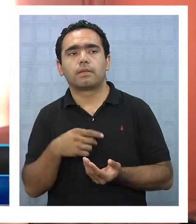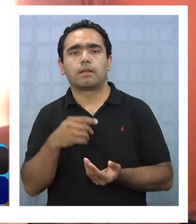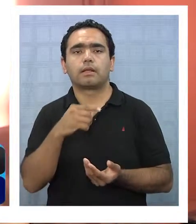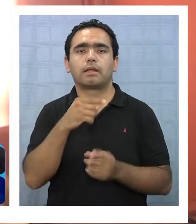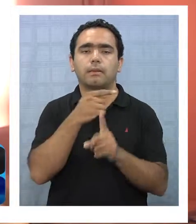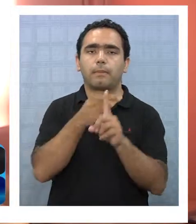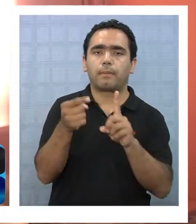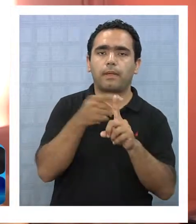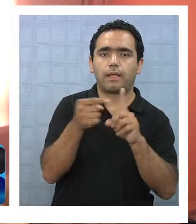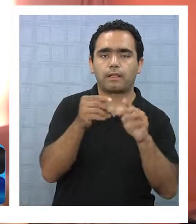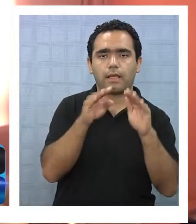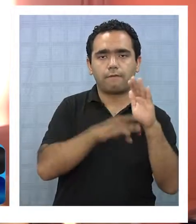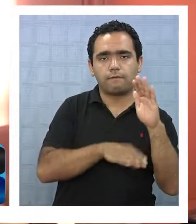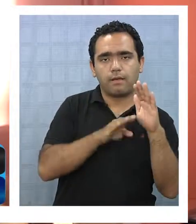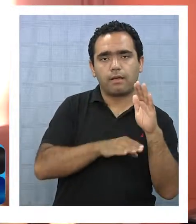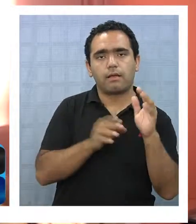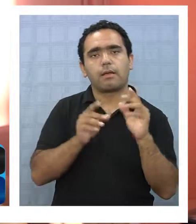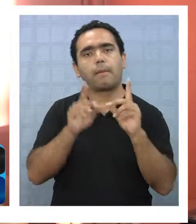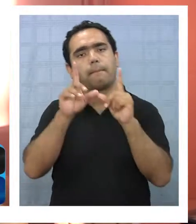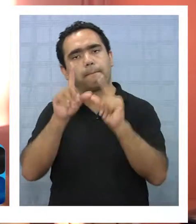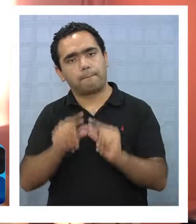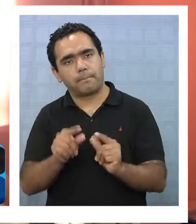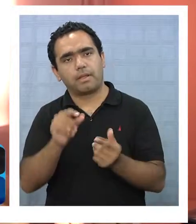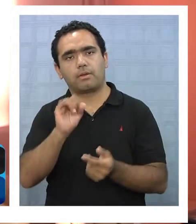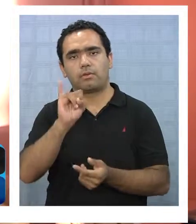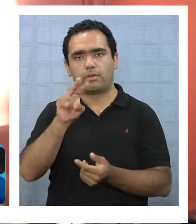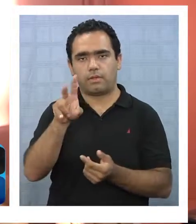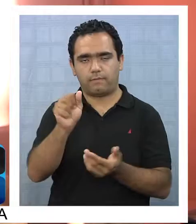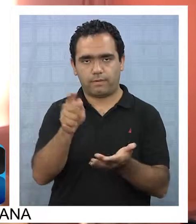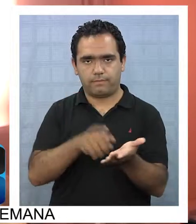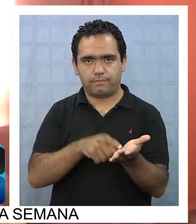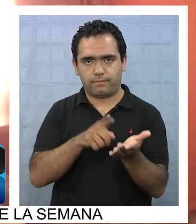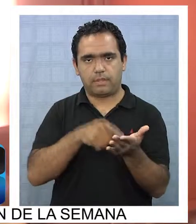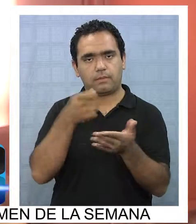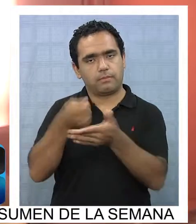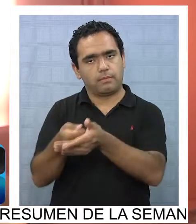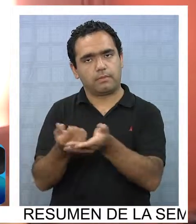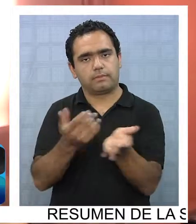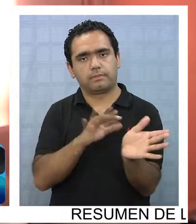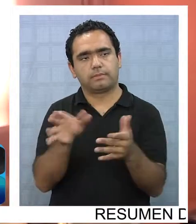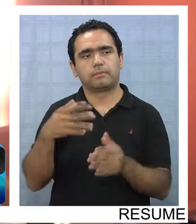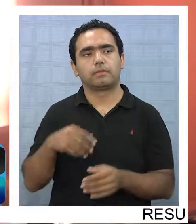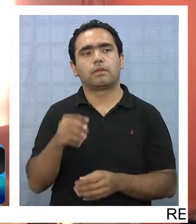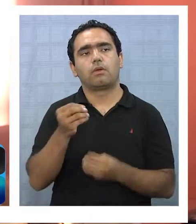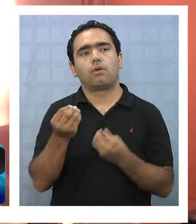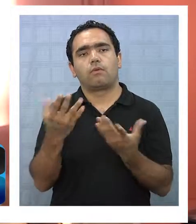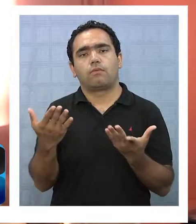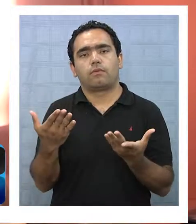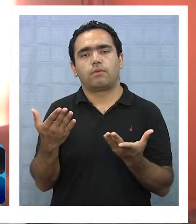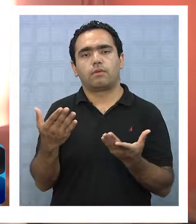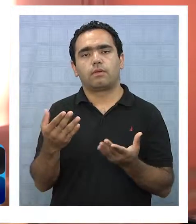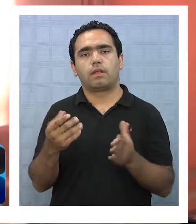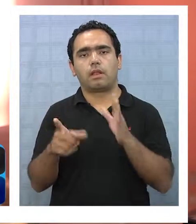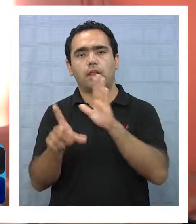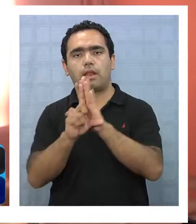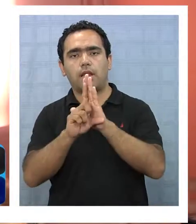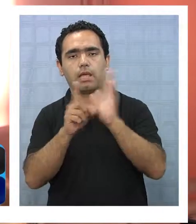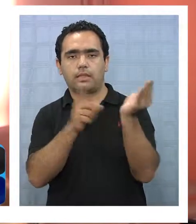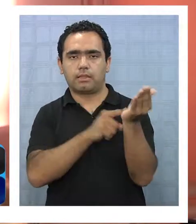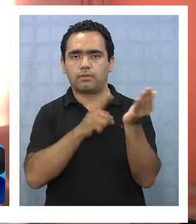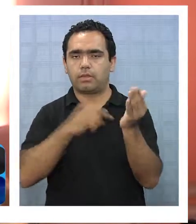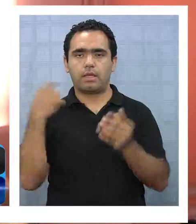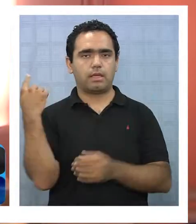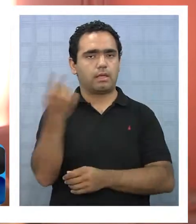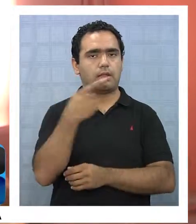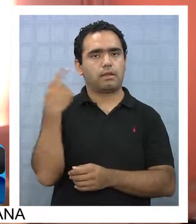media y la clase baja de que puedan pagar un poco menos de impuestos. Y obviamente la reforma tributaria en general